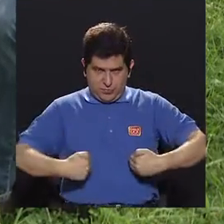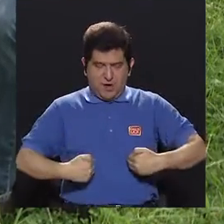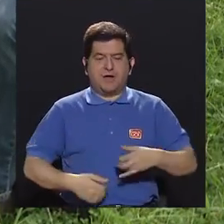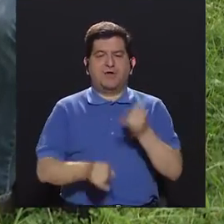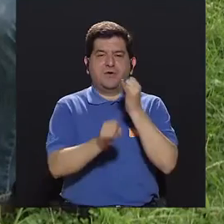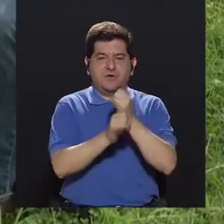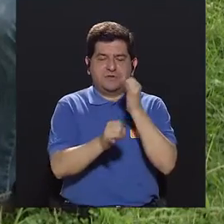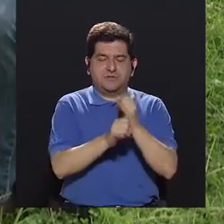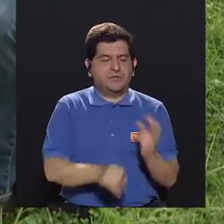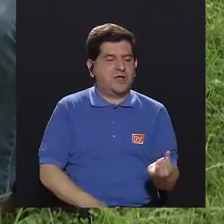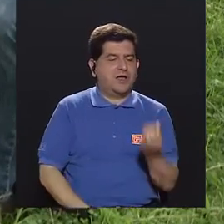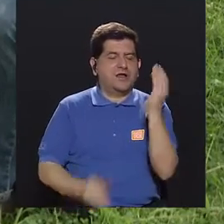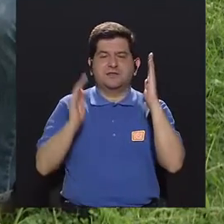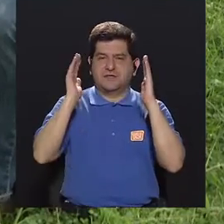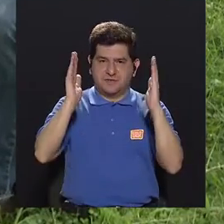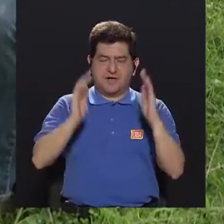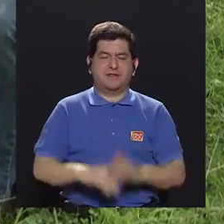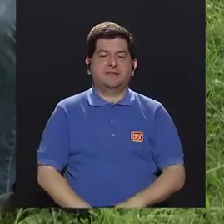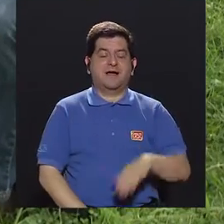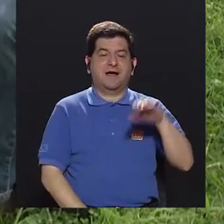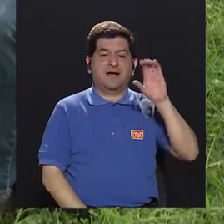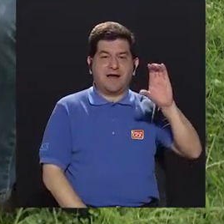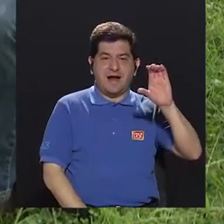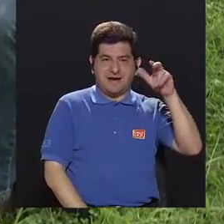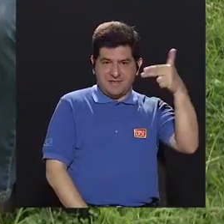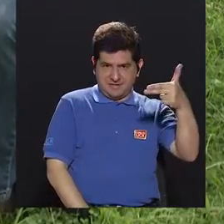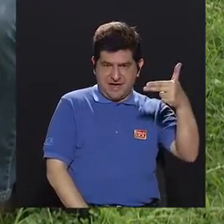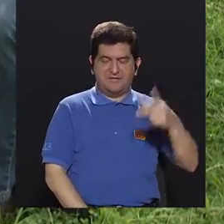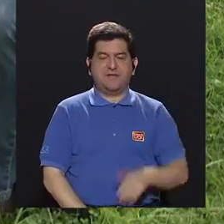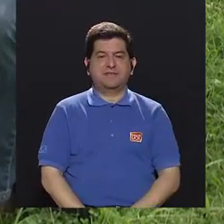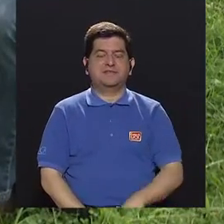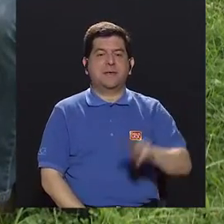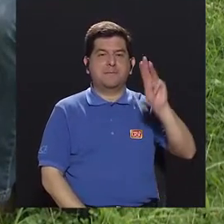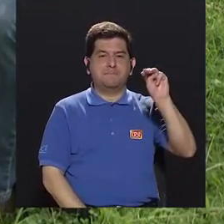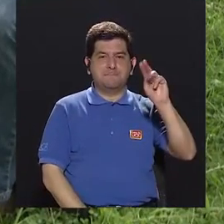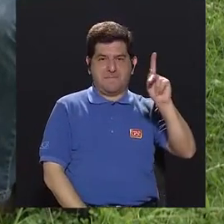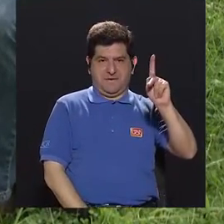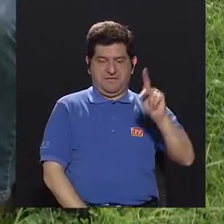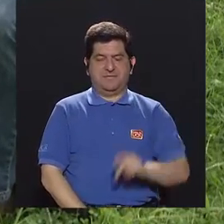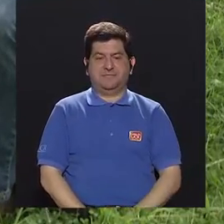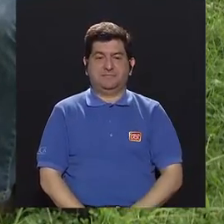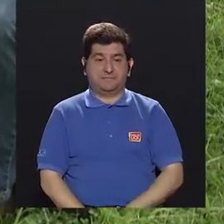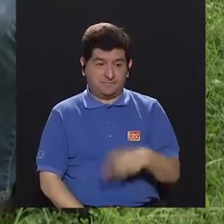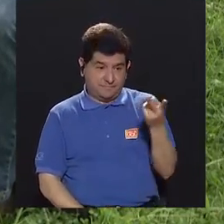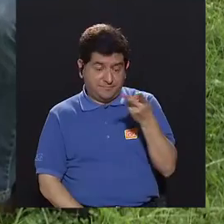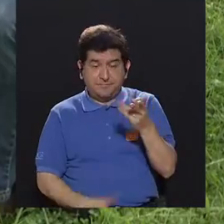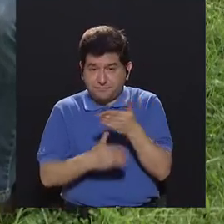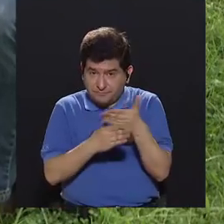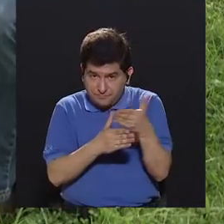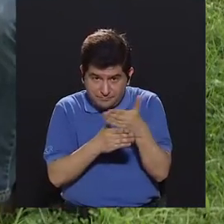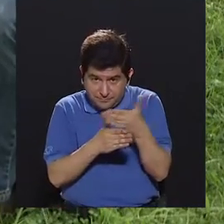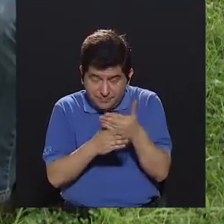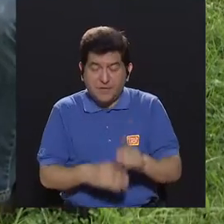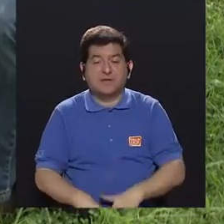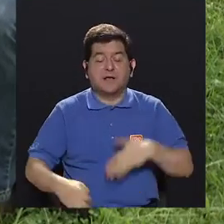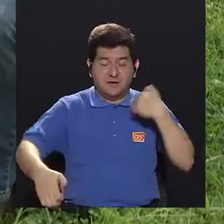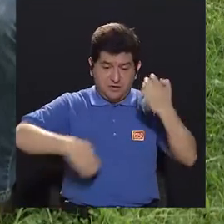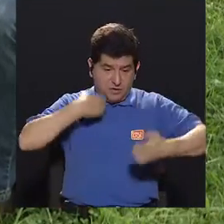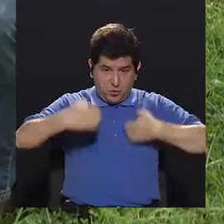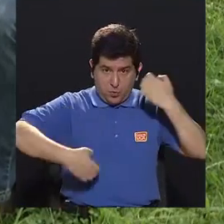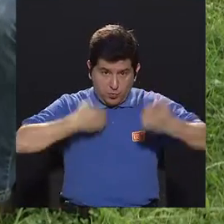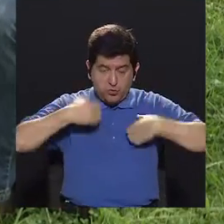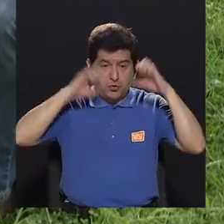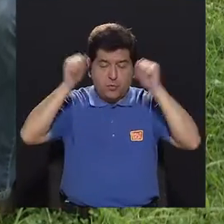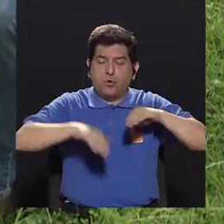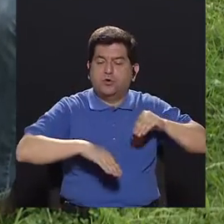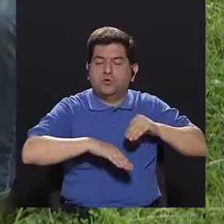del Instituto Creciendo en Grande, Carla Chávez y Mirna Cancay, quienes nos comparten acerca de cómo las emociones